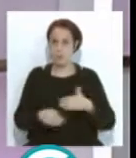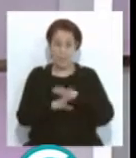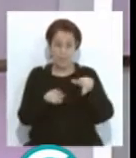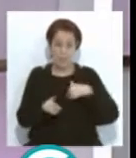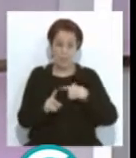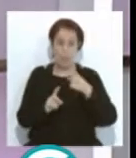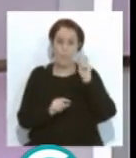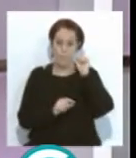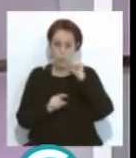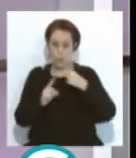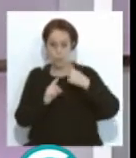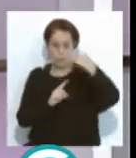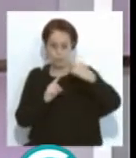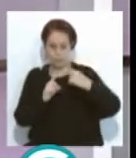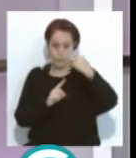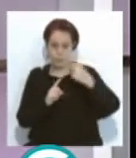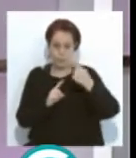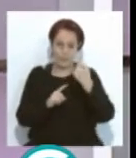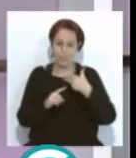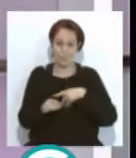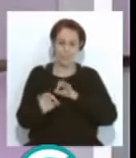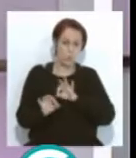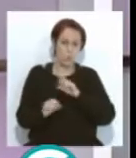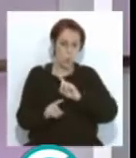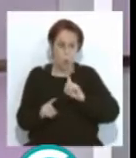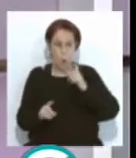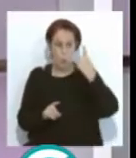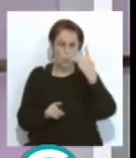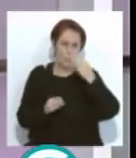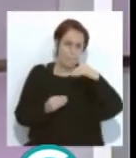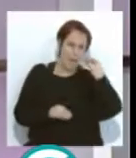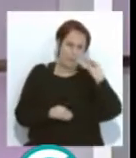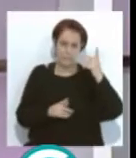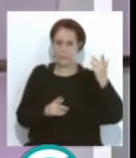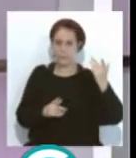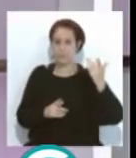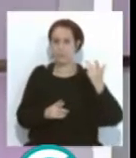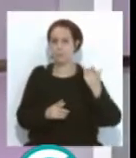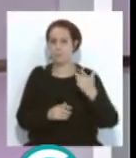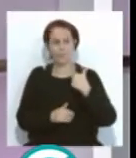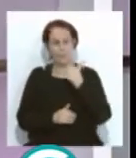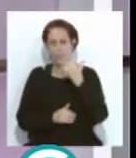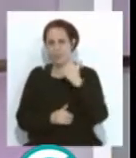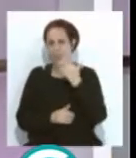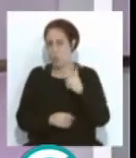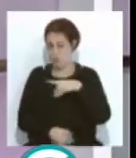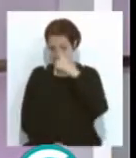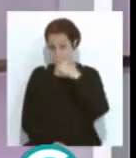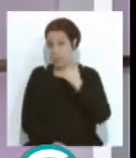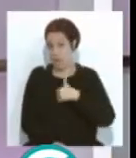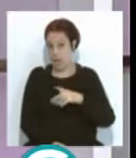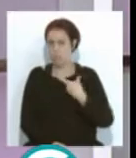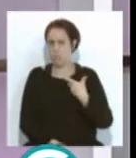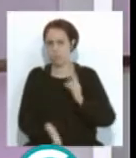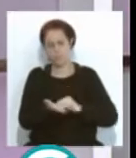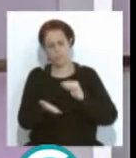es un vaivén de puntos arriba y abajo que no cuadra y que le sale más a uno. Y es algo que también sabemos, ¿no? Cuántas